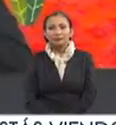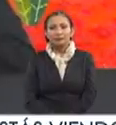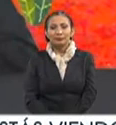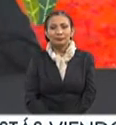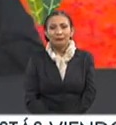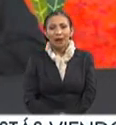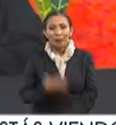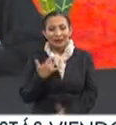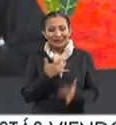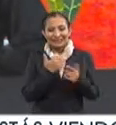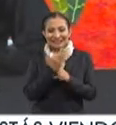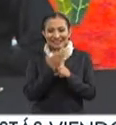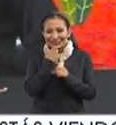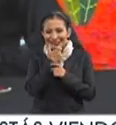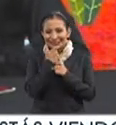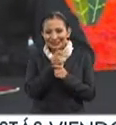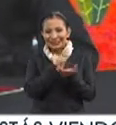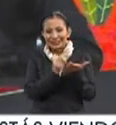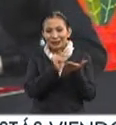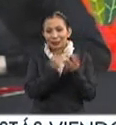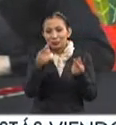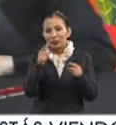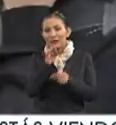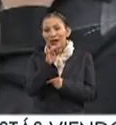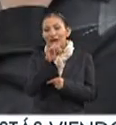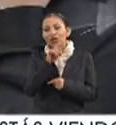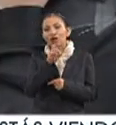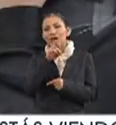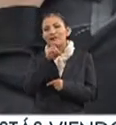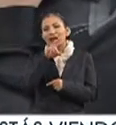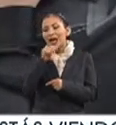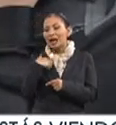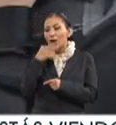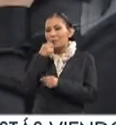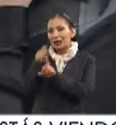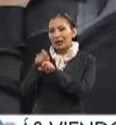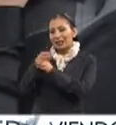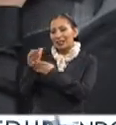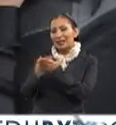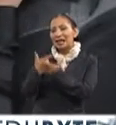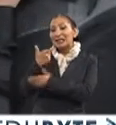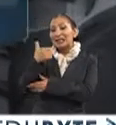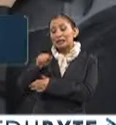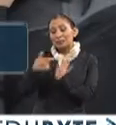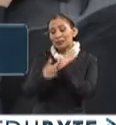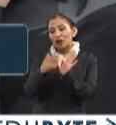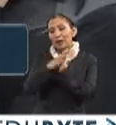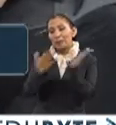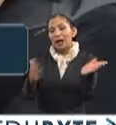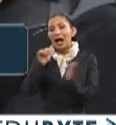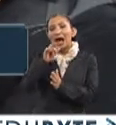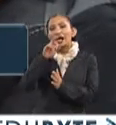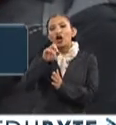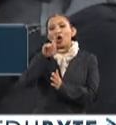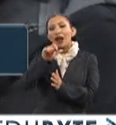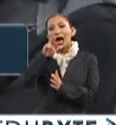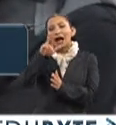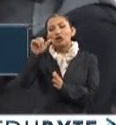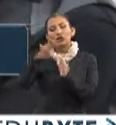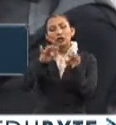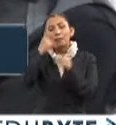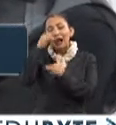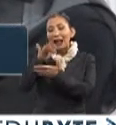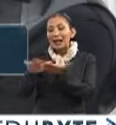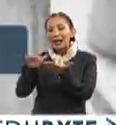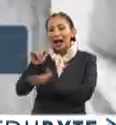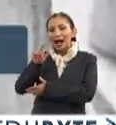Con gran sentido del humor, el escritor y músico Fernando Rivera Calderón y el caricaturista Gis presentaron su libro Arreolario, Instrucciones